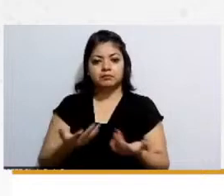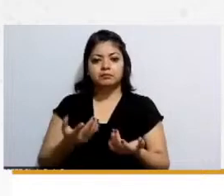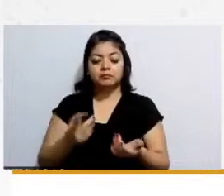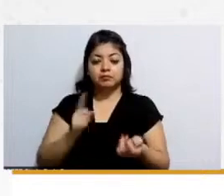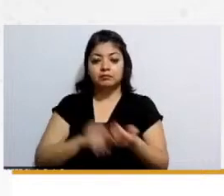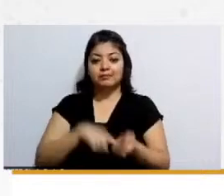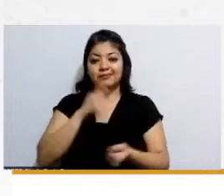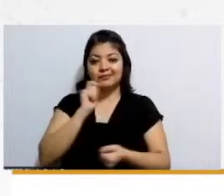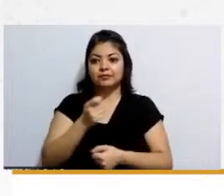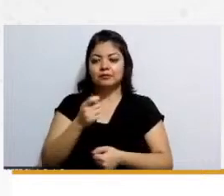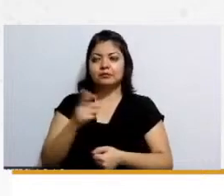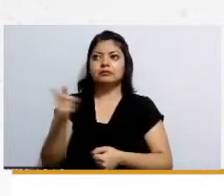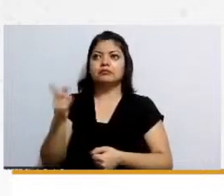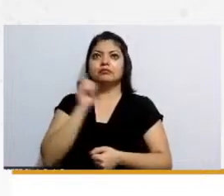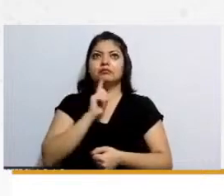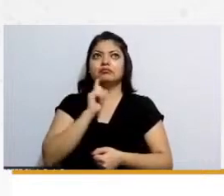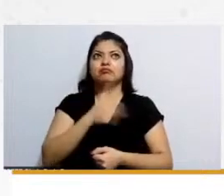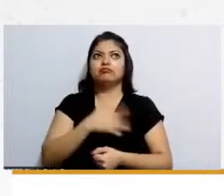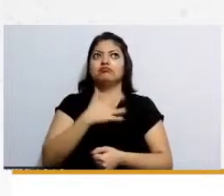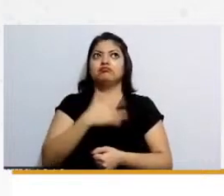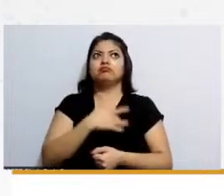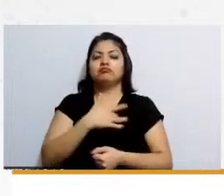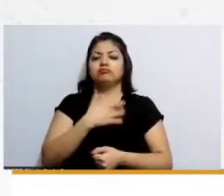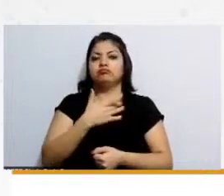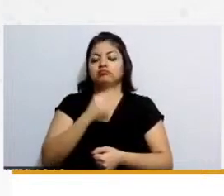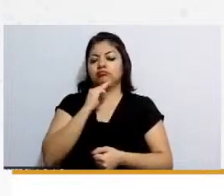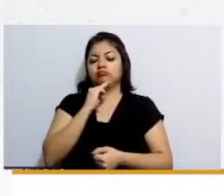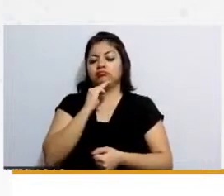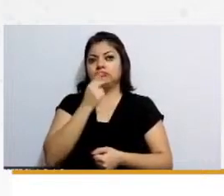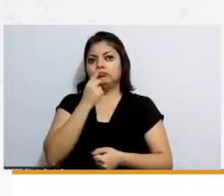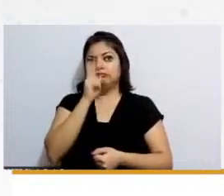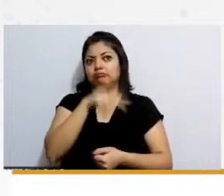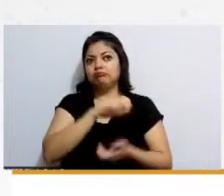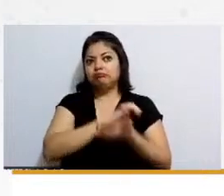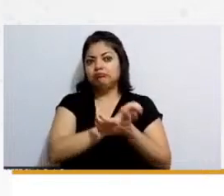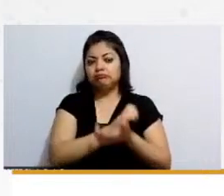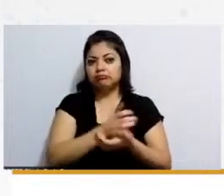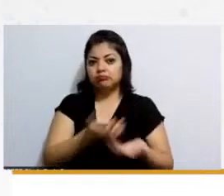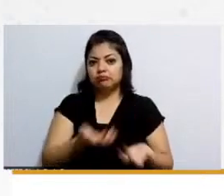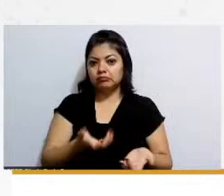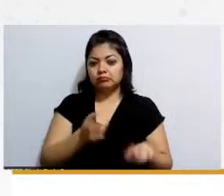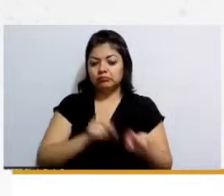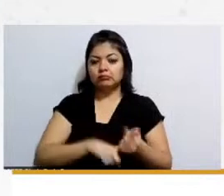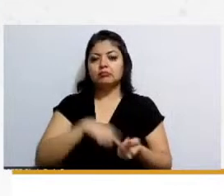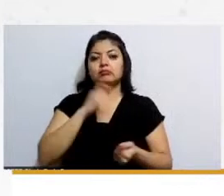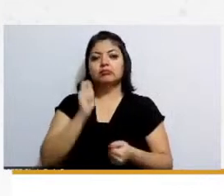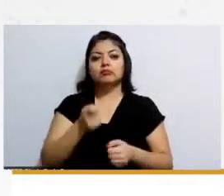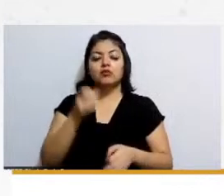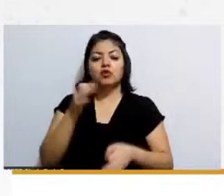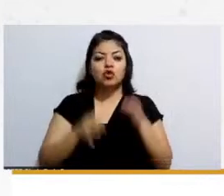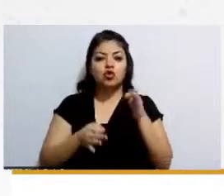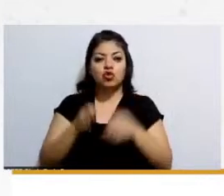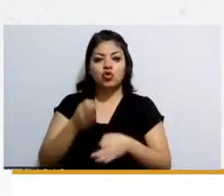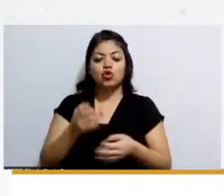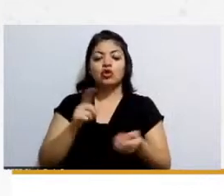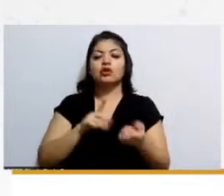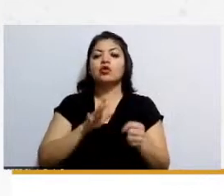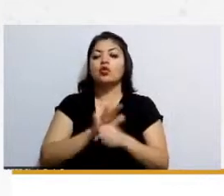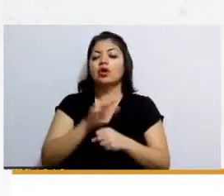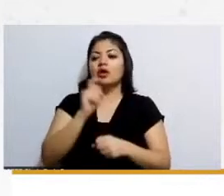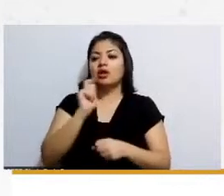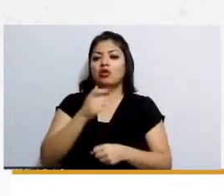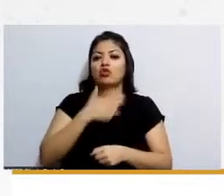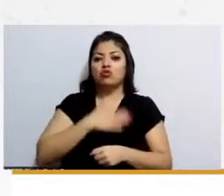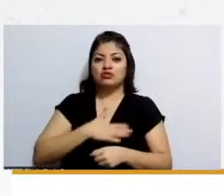discriminando aún así entonces se ve este trabajo que es lo que hace la corte y la justificación y